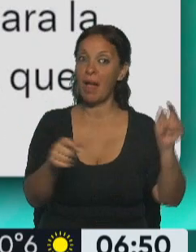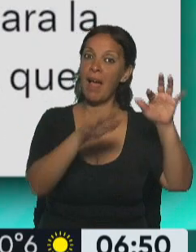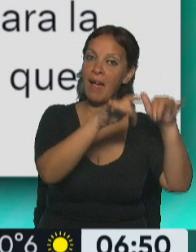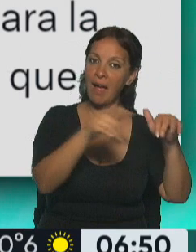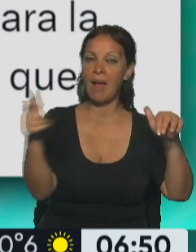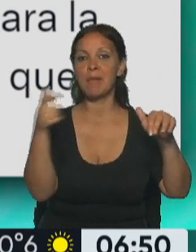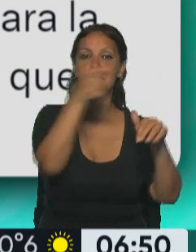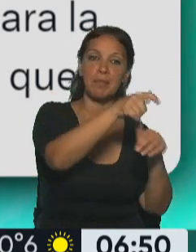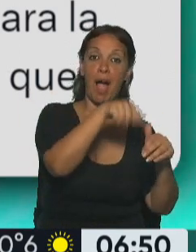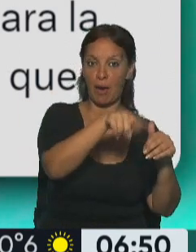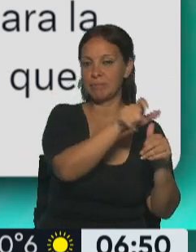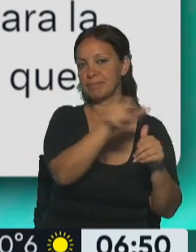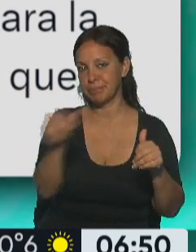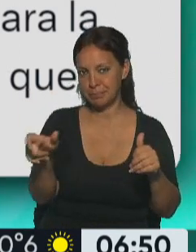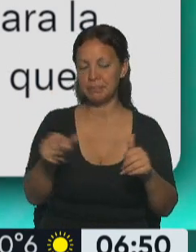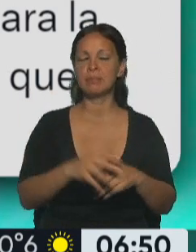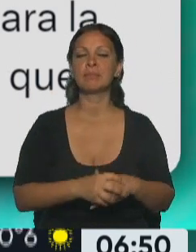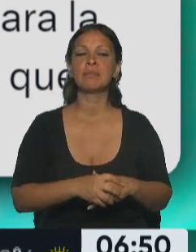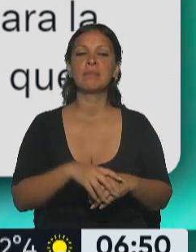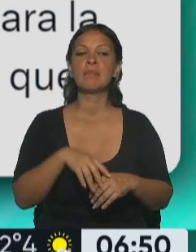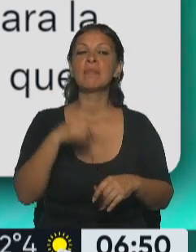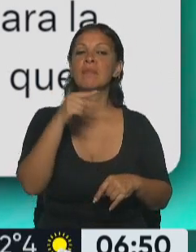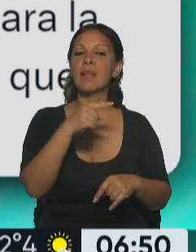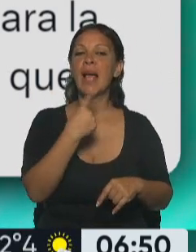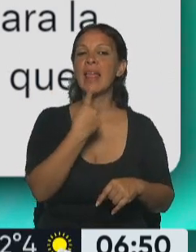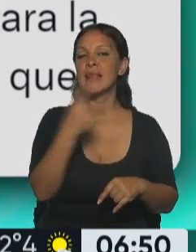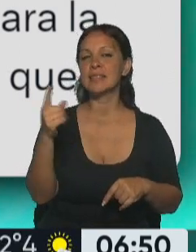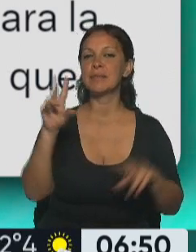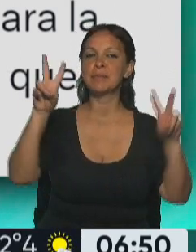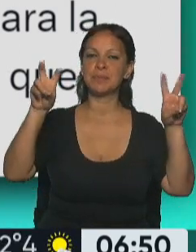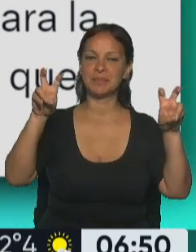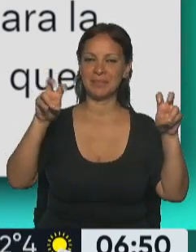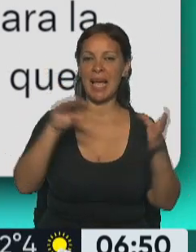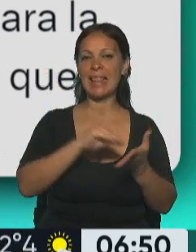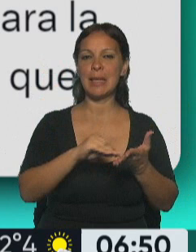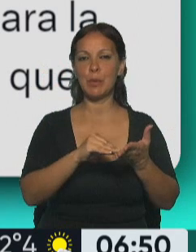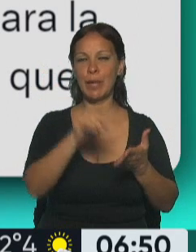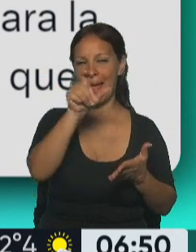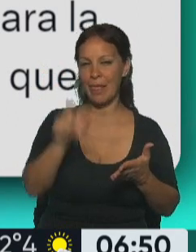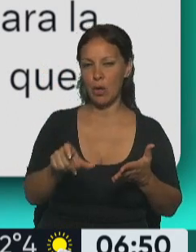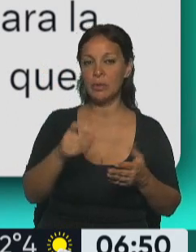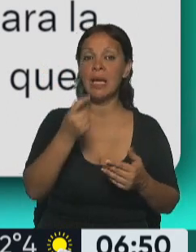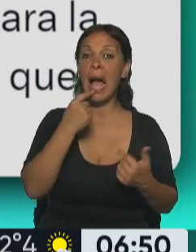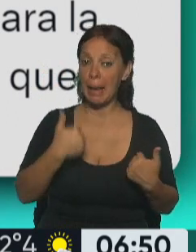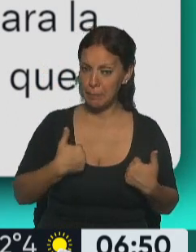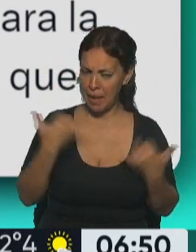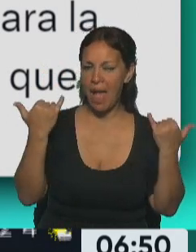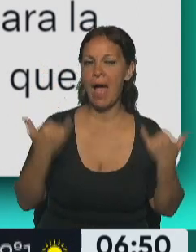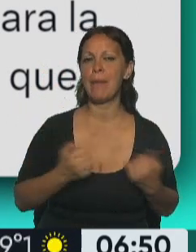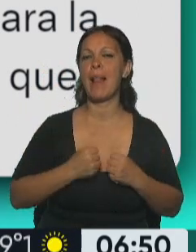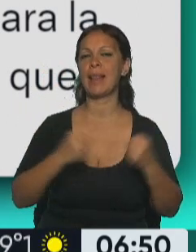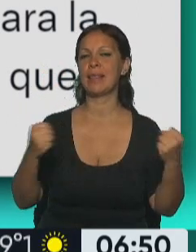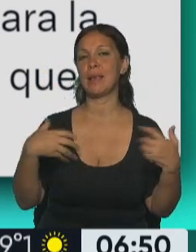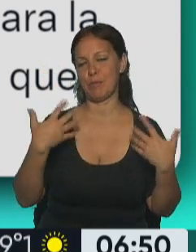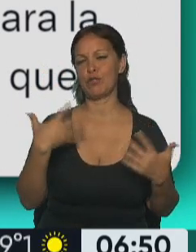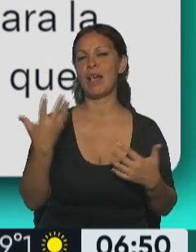trifulca en redes sociales. Diputado, le dijo justamente por Pichetto, si algo me sobra es valentía, por eso acepté